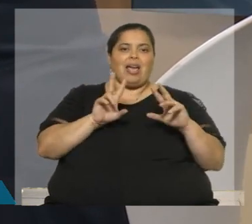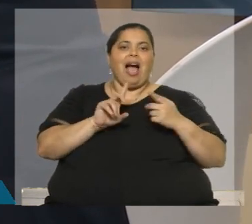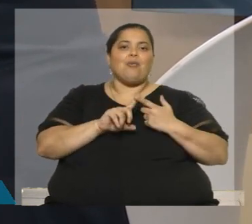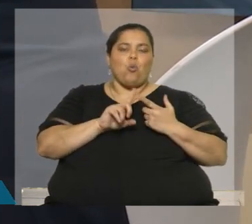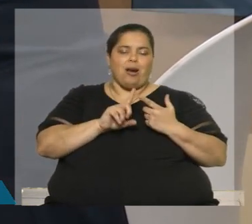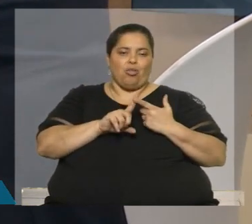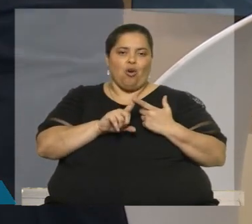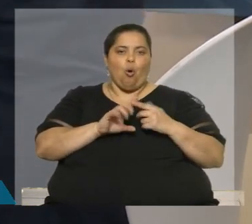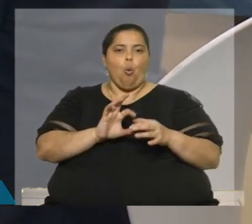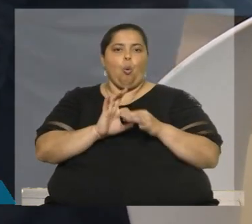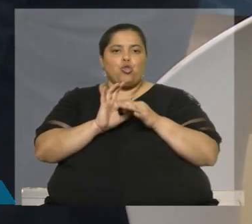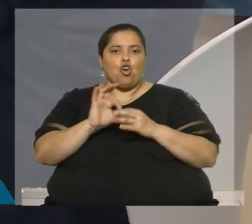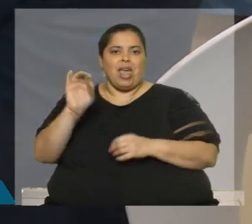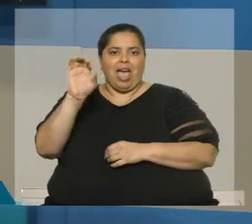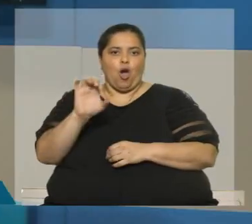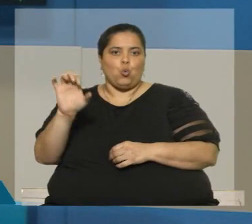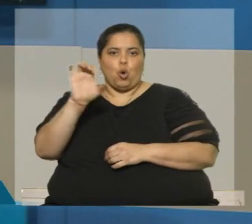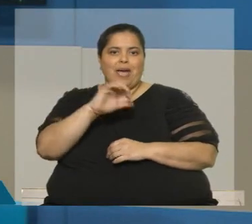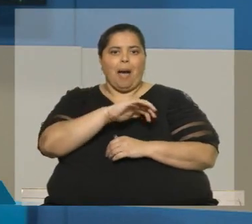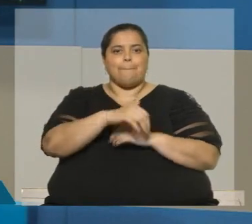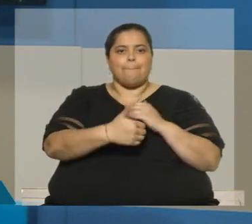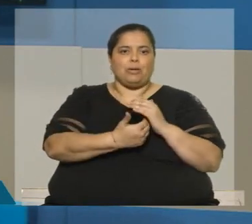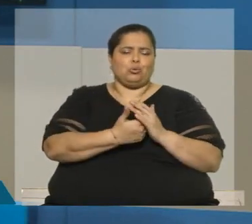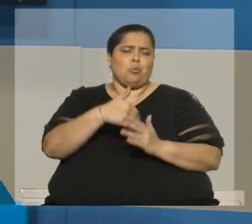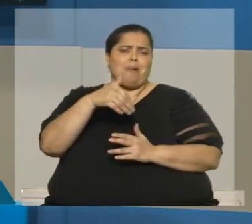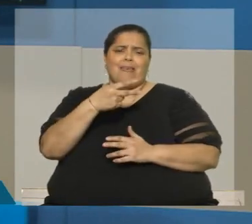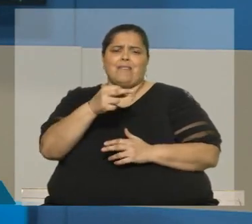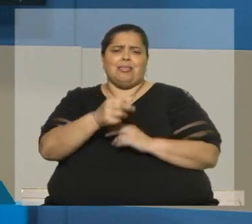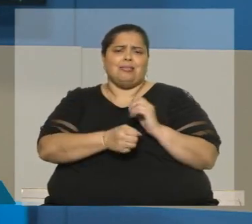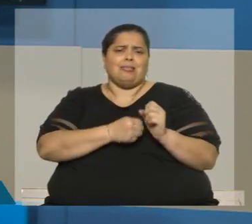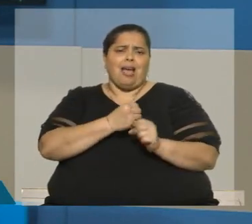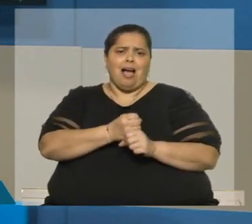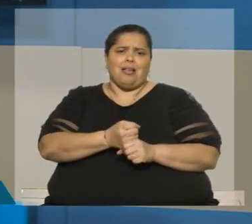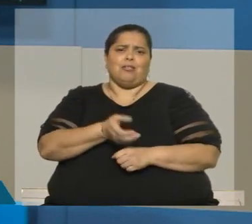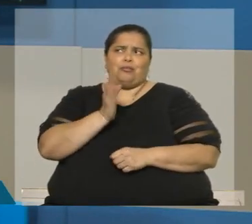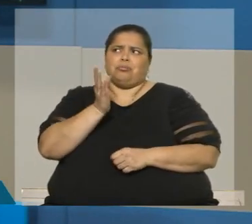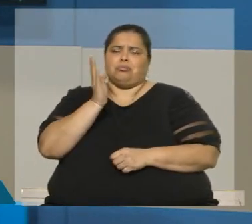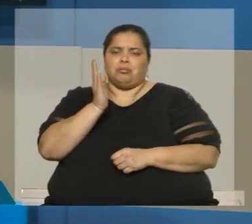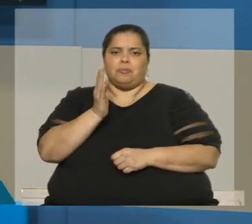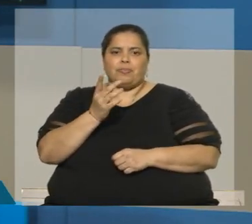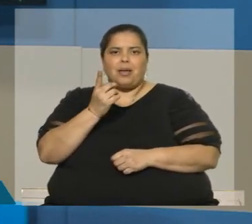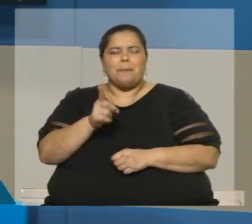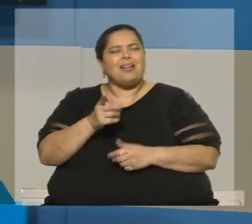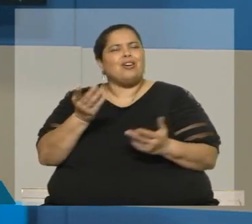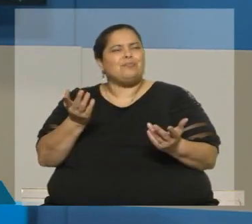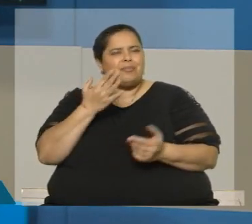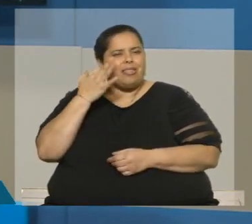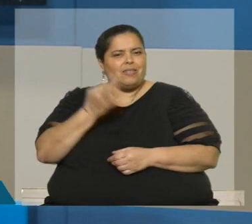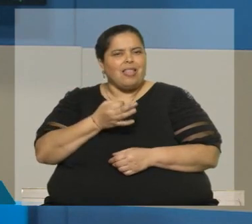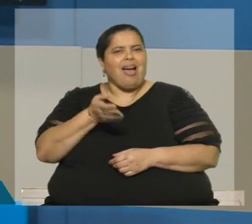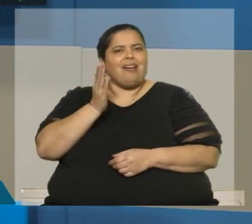negociación, ¿no? Más de 20 años ya. Sí, es eterna. Nos ha gustado a todos decir que es eterna. Yo creo que, sinceramente,